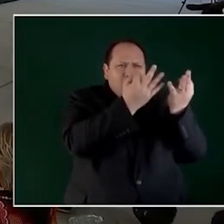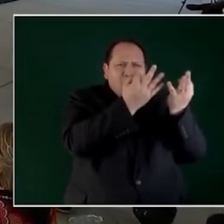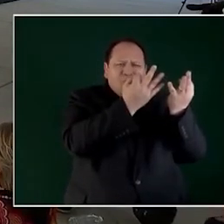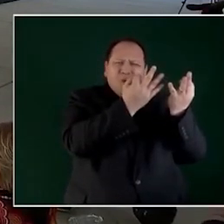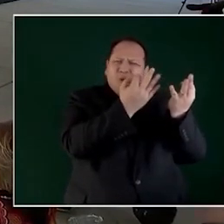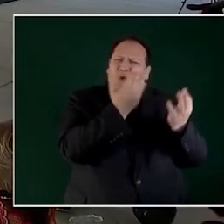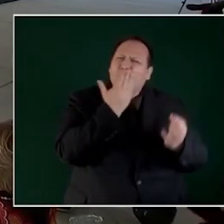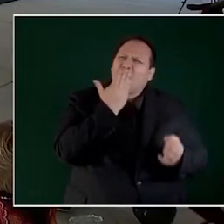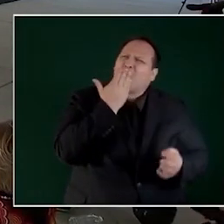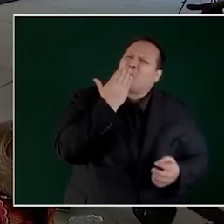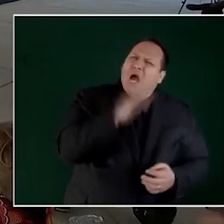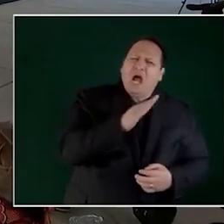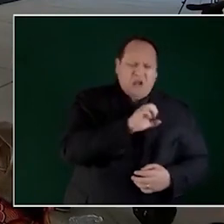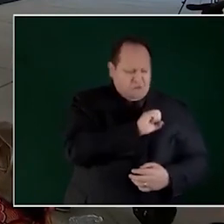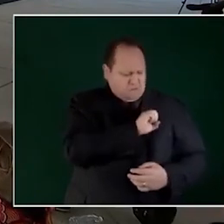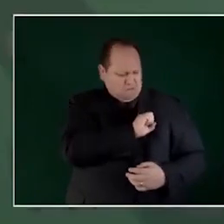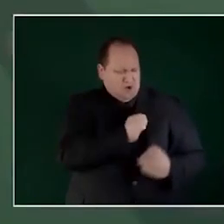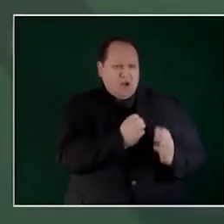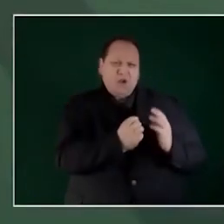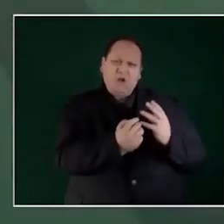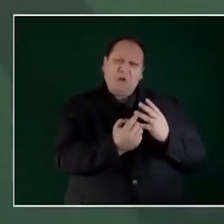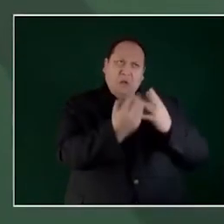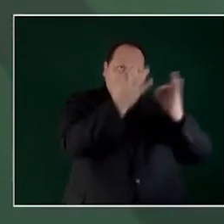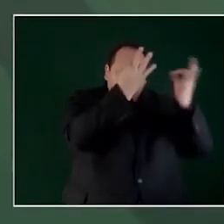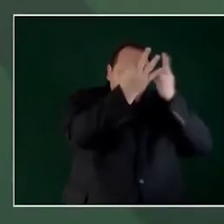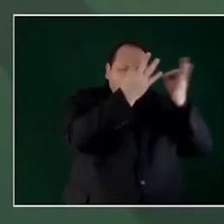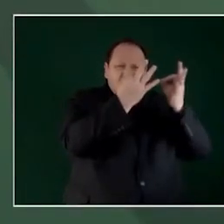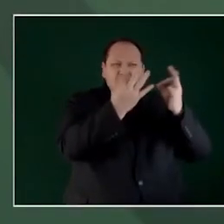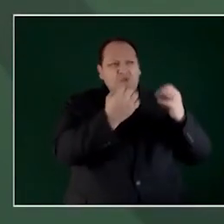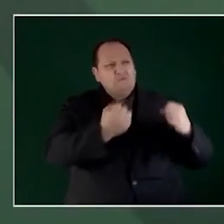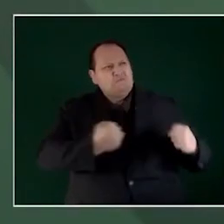nocivos, violentos.